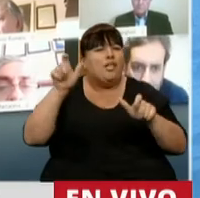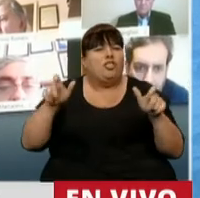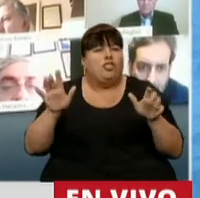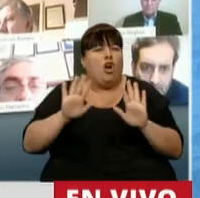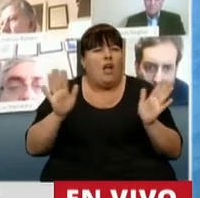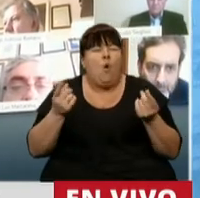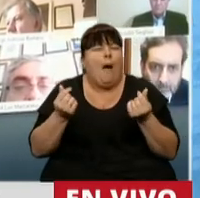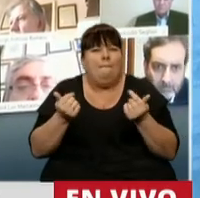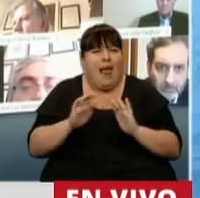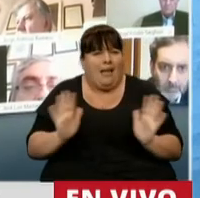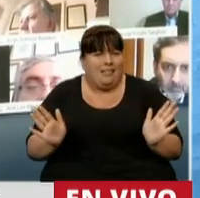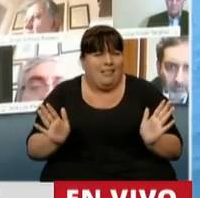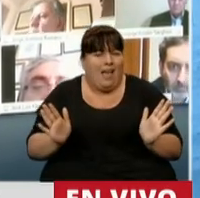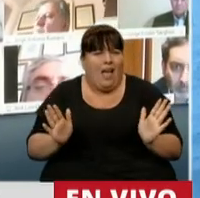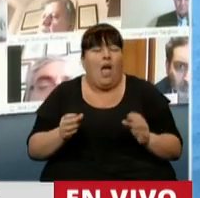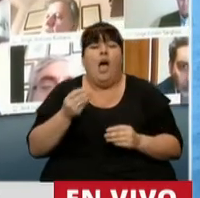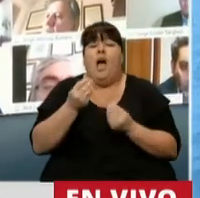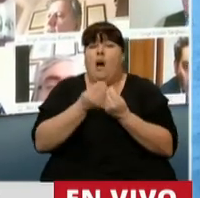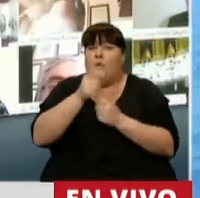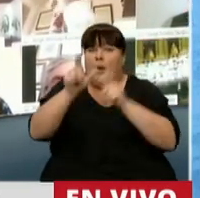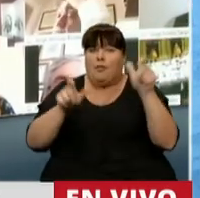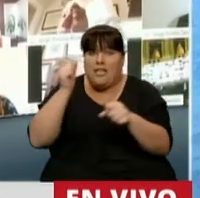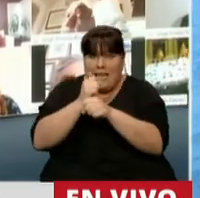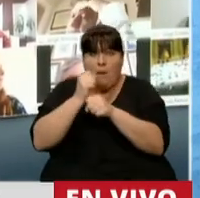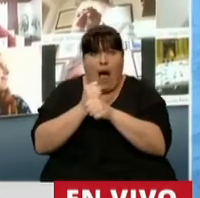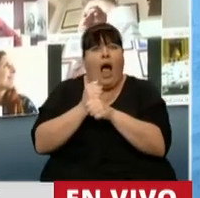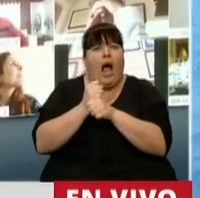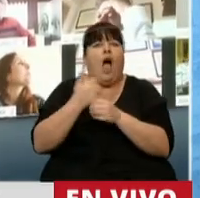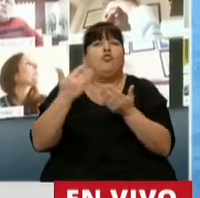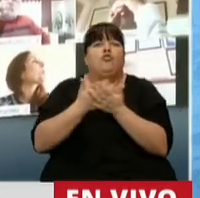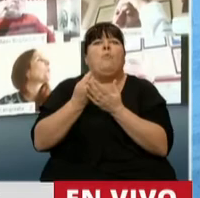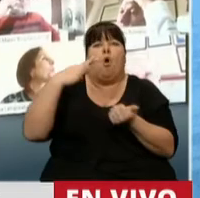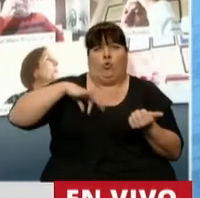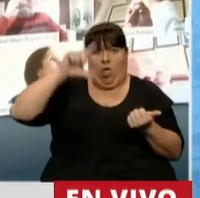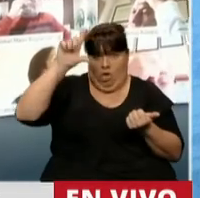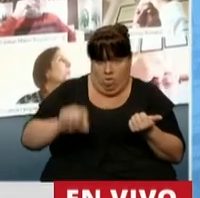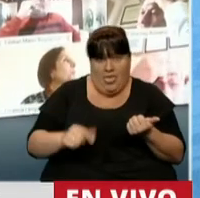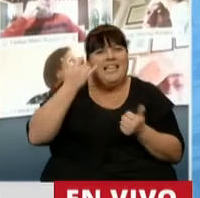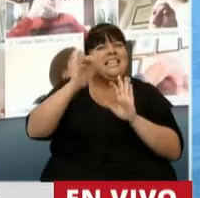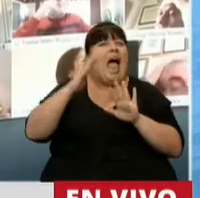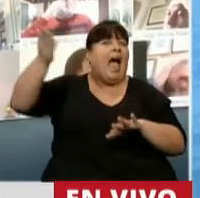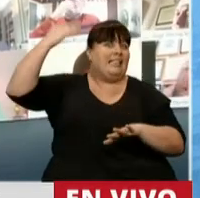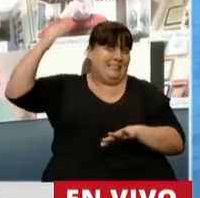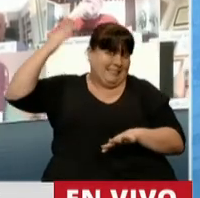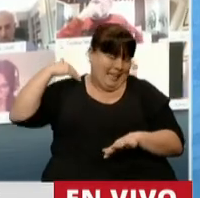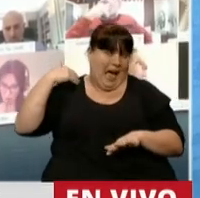tiene dinero porque hay muchos trabajadores que sufren las rebajas de salarios que ya venían